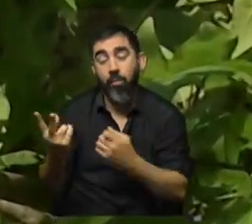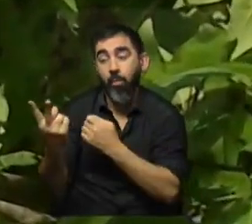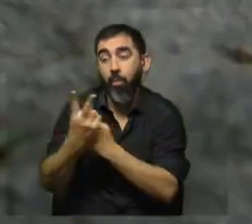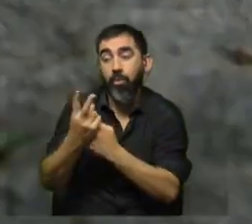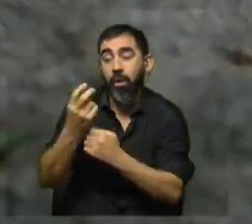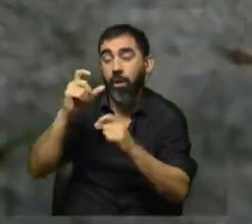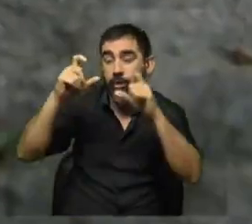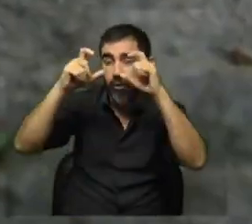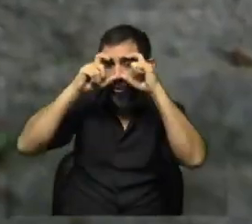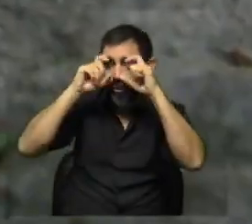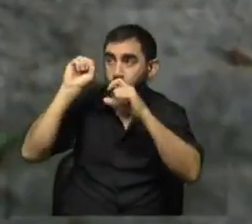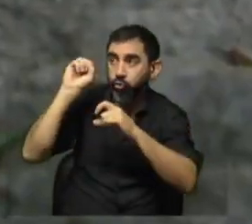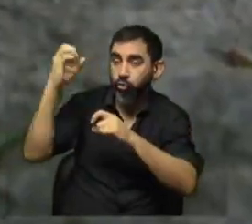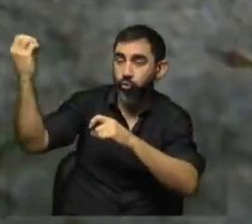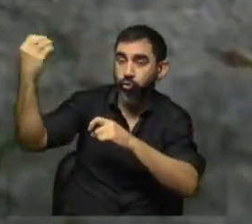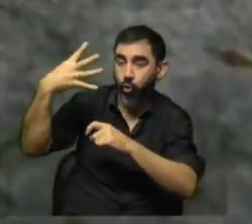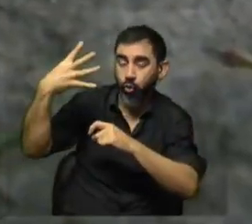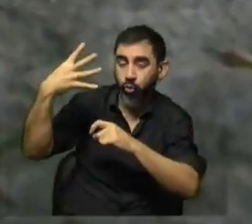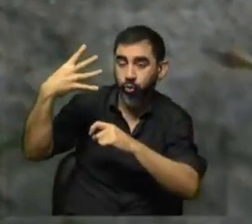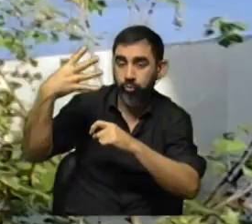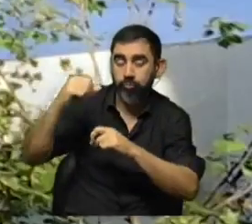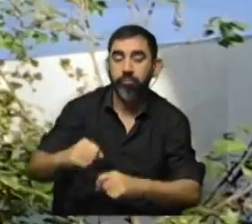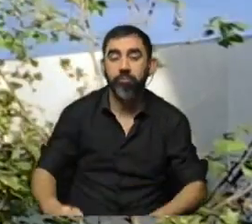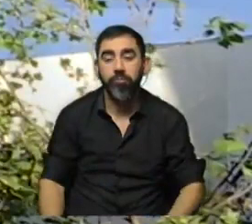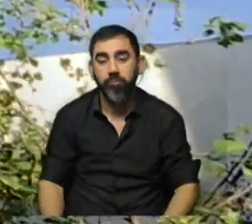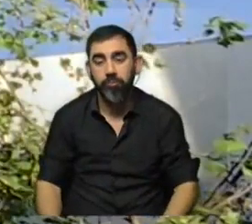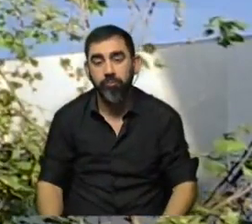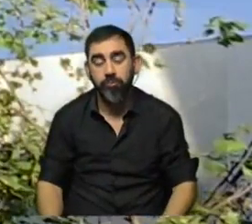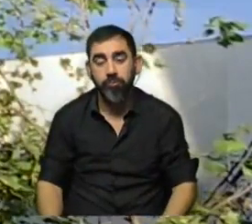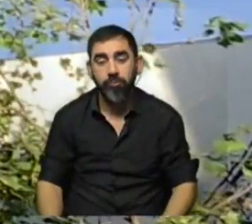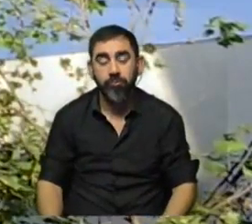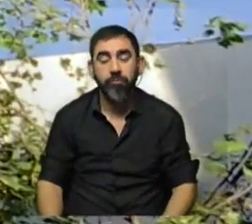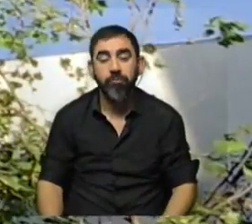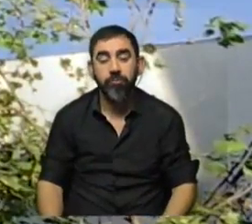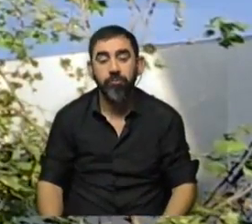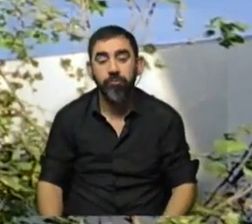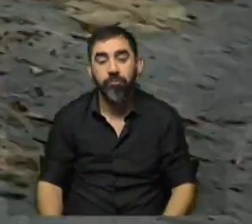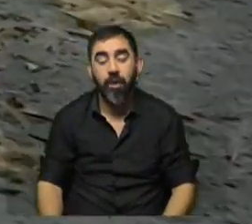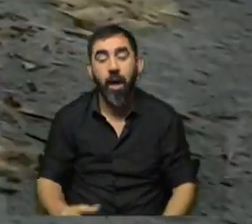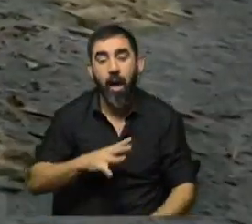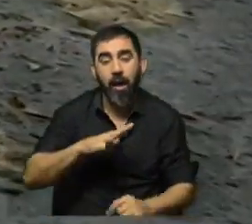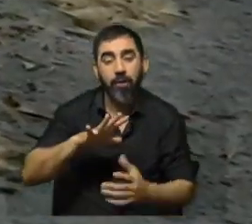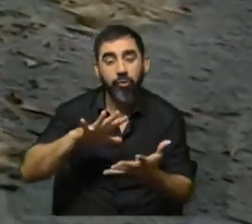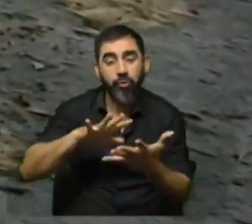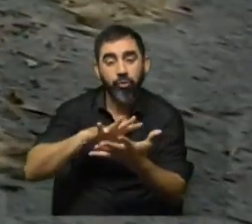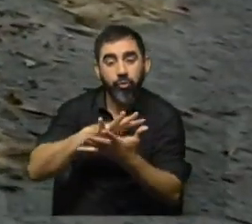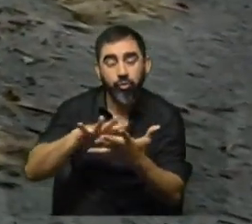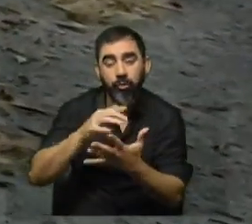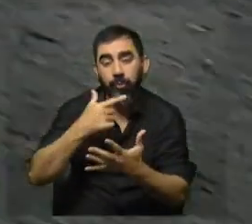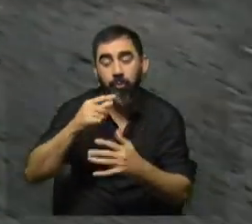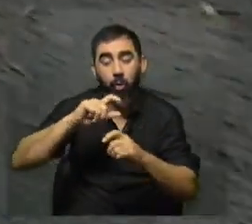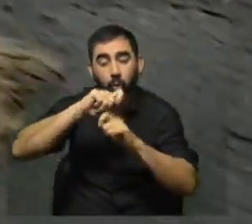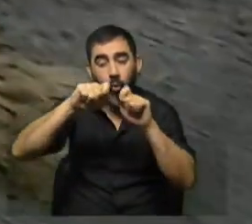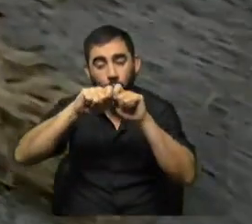con lentes de sol o lentes de aumento si los usan. Hay zonas que son pico, uno cuando va por el